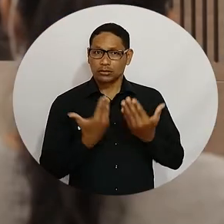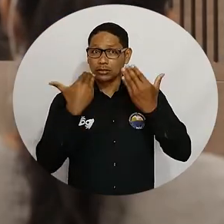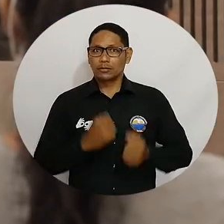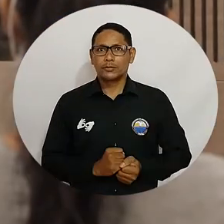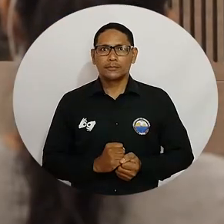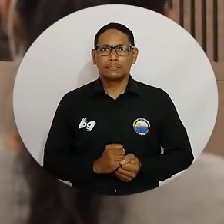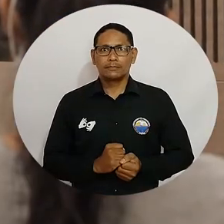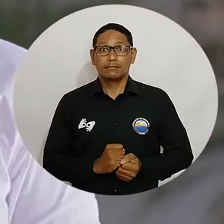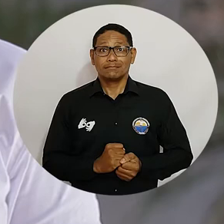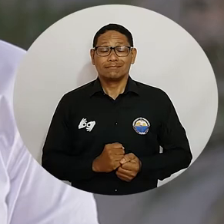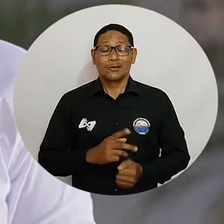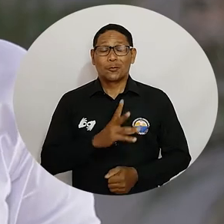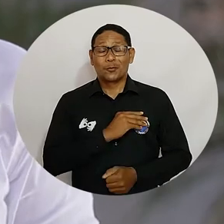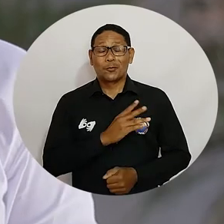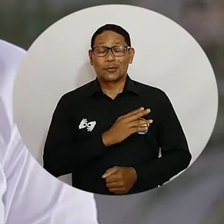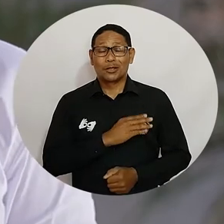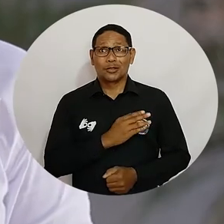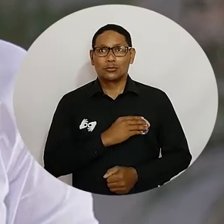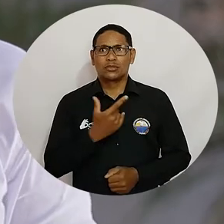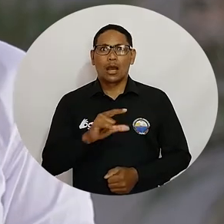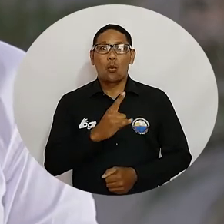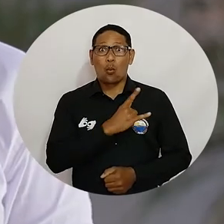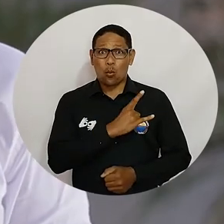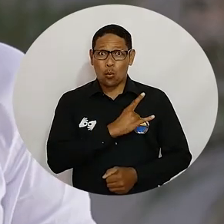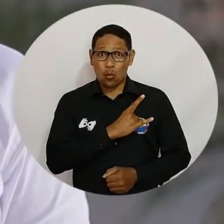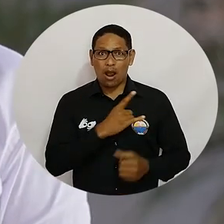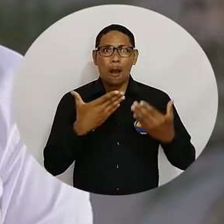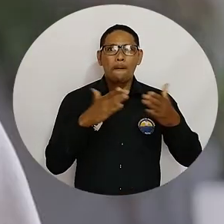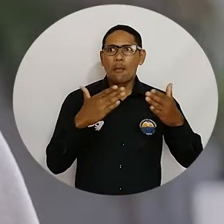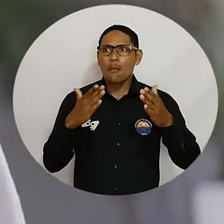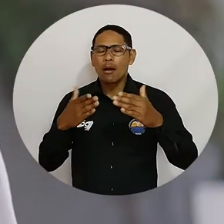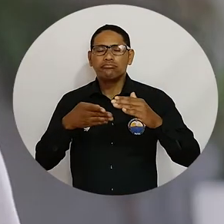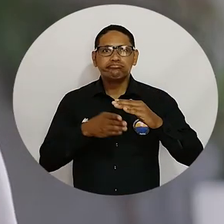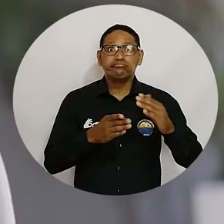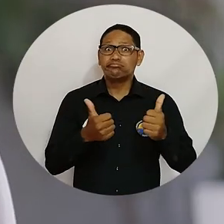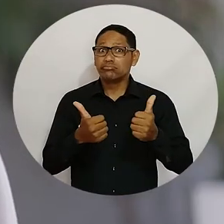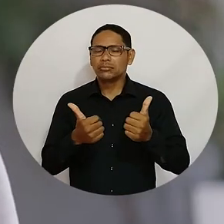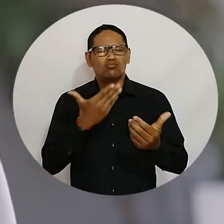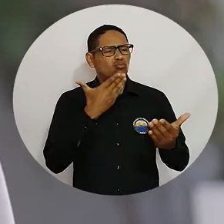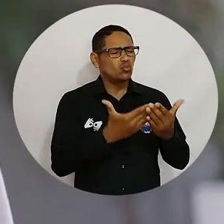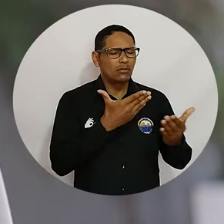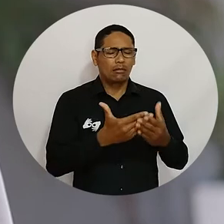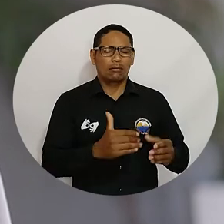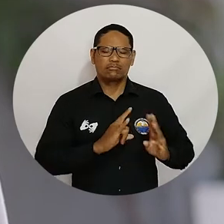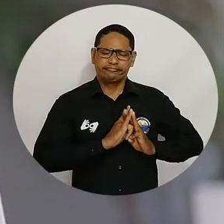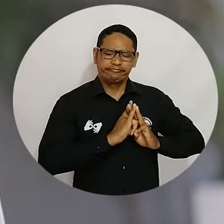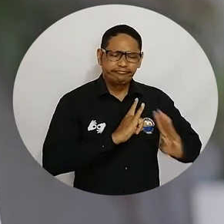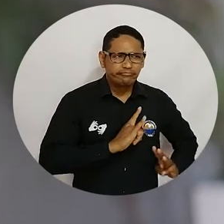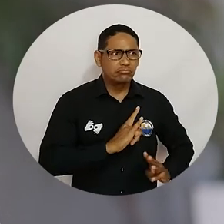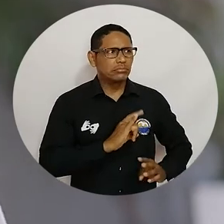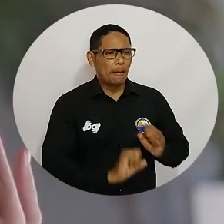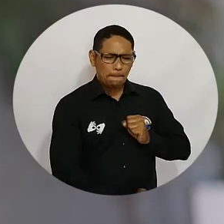Nos llena de mucha alegría, digamos que han habido puertas abiertas por parte de la Universidad del Magdalena. Realmente me encuentro muy agradecida con la Universidad del